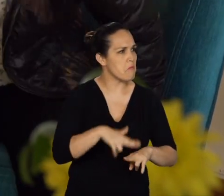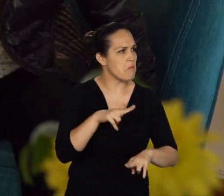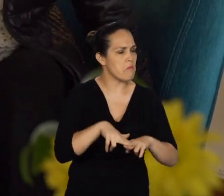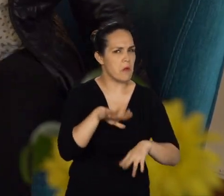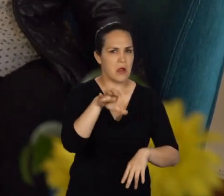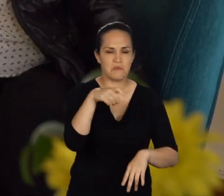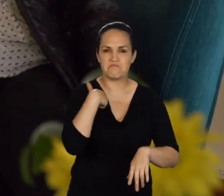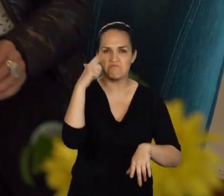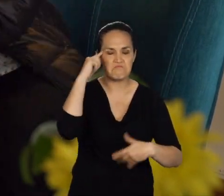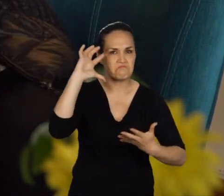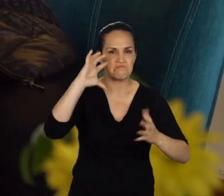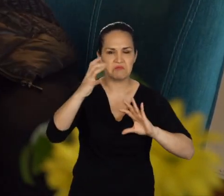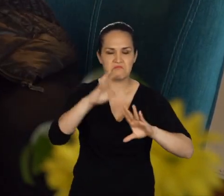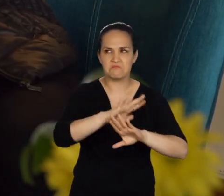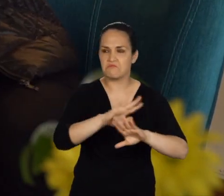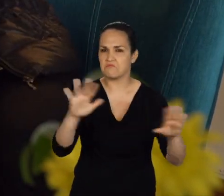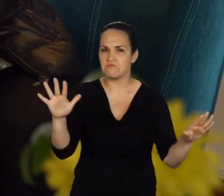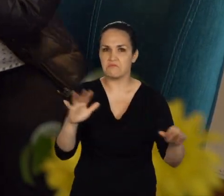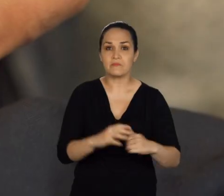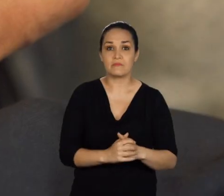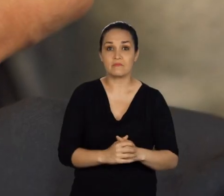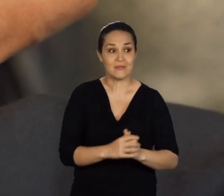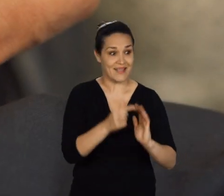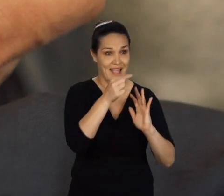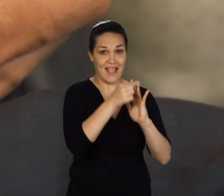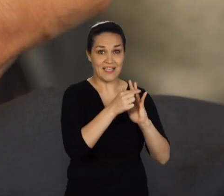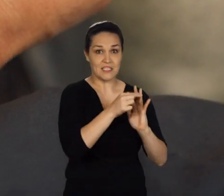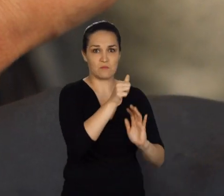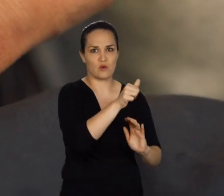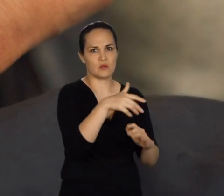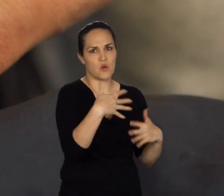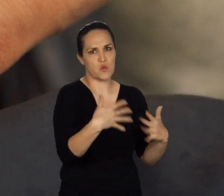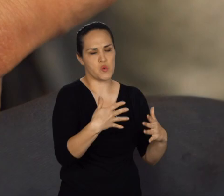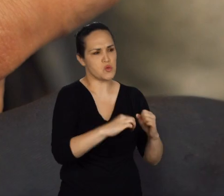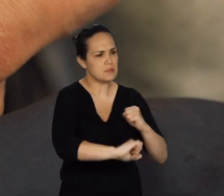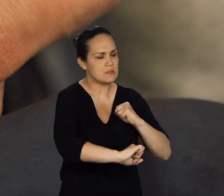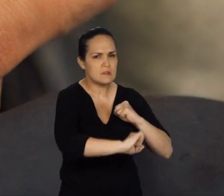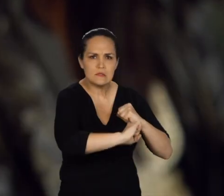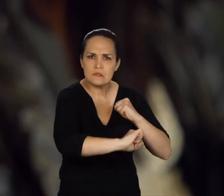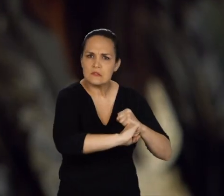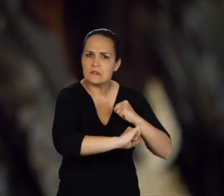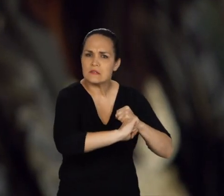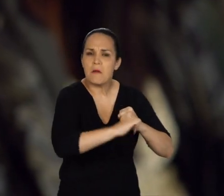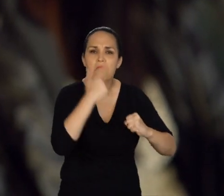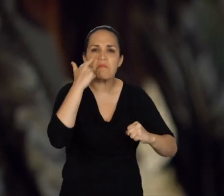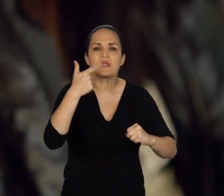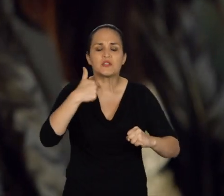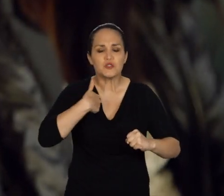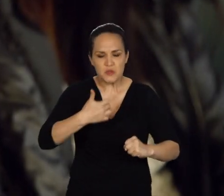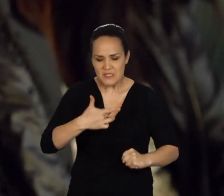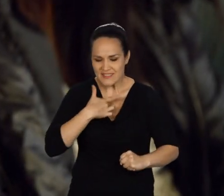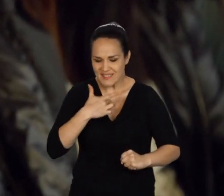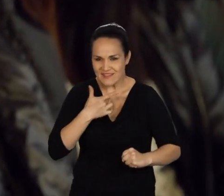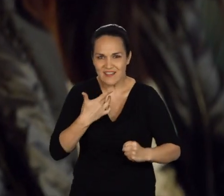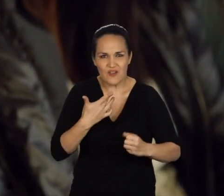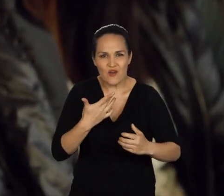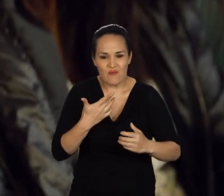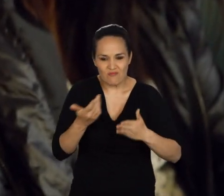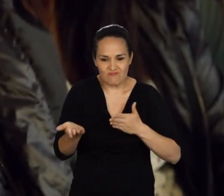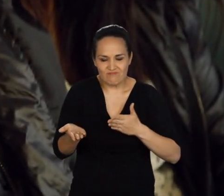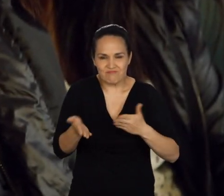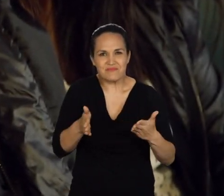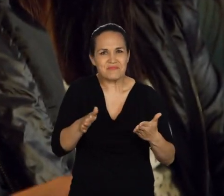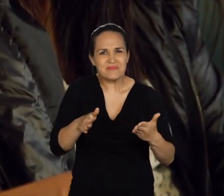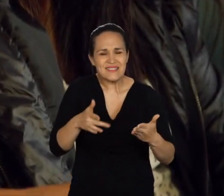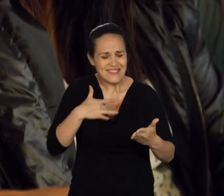Pues mi esposa para mí es lo más importante en este momento. Prácticamente al yo renacer nuevamente